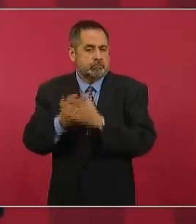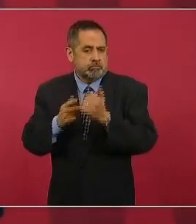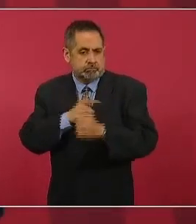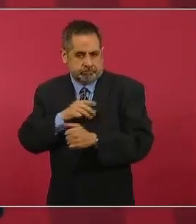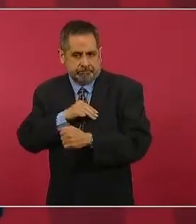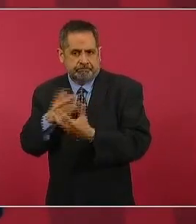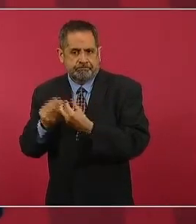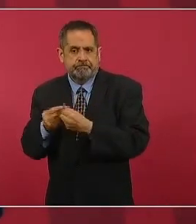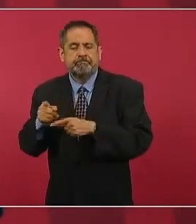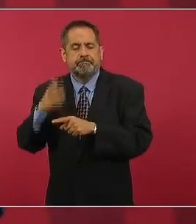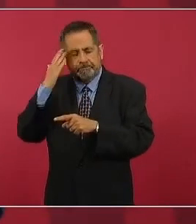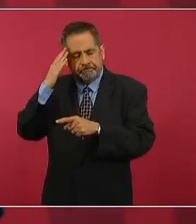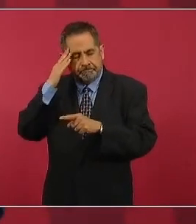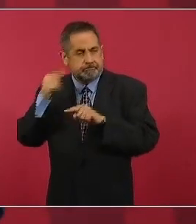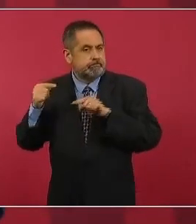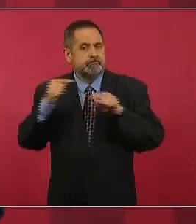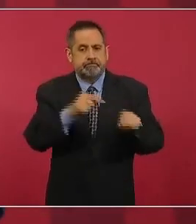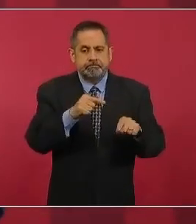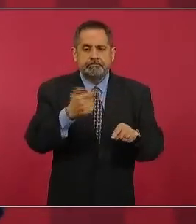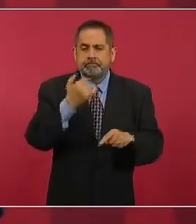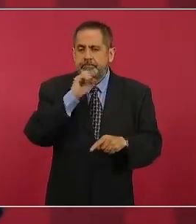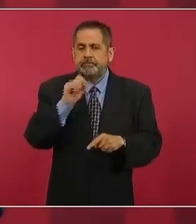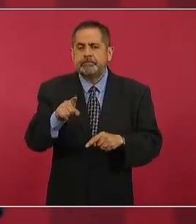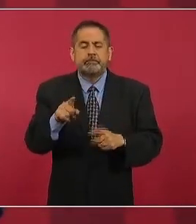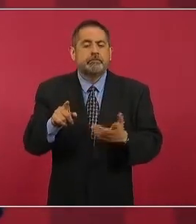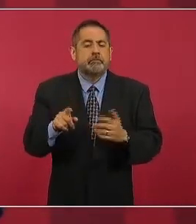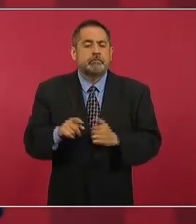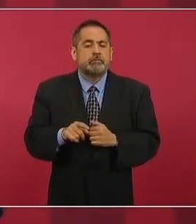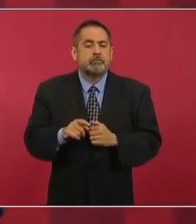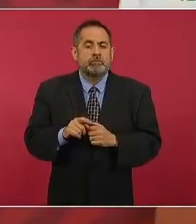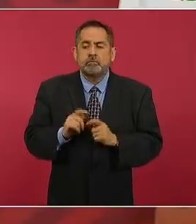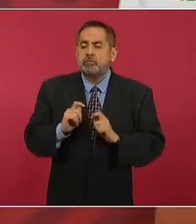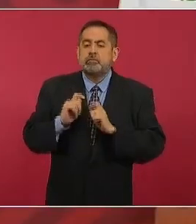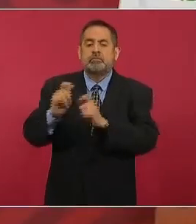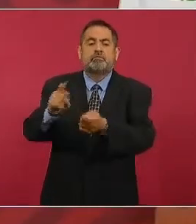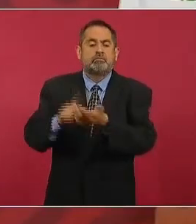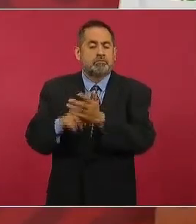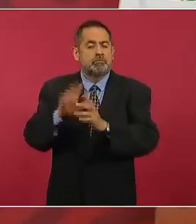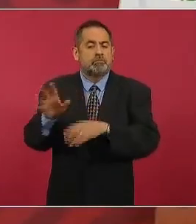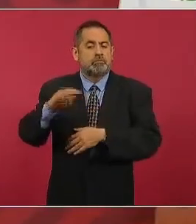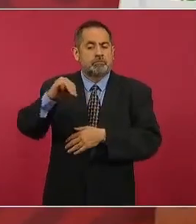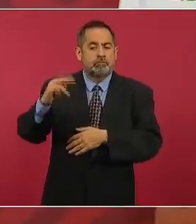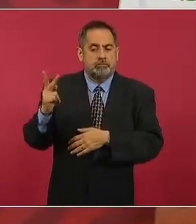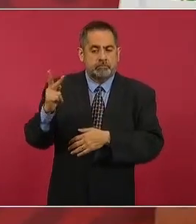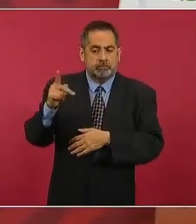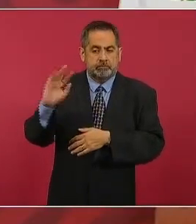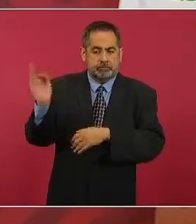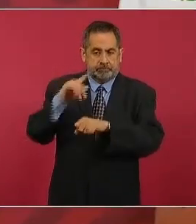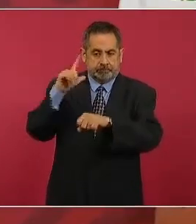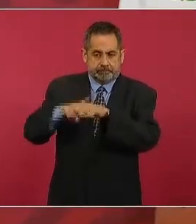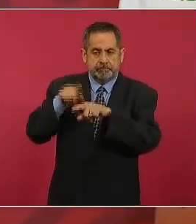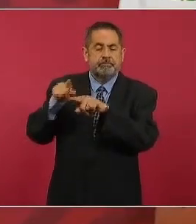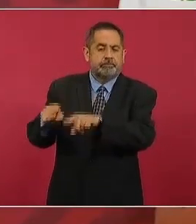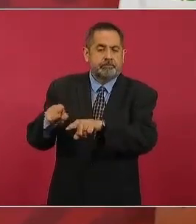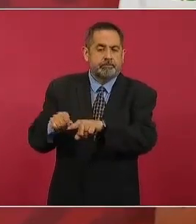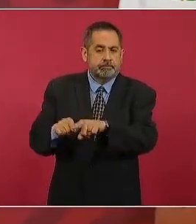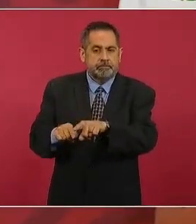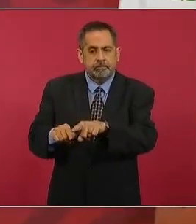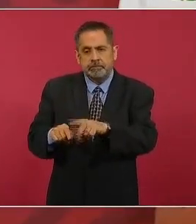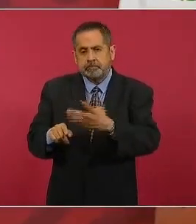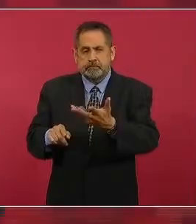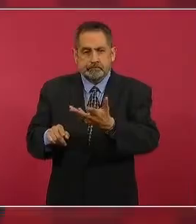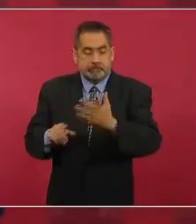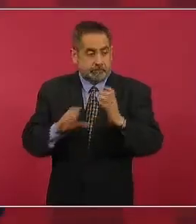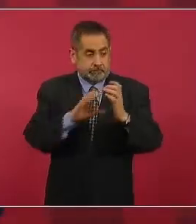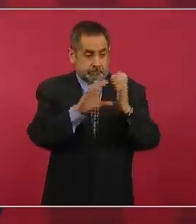conocimiento de este hecho y también se turnó al Ministerio Público Federal tanto